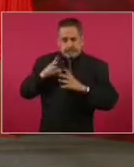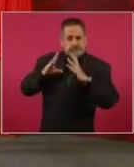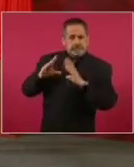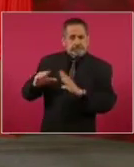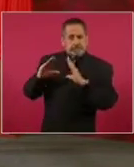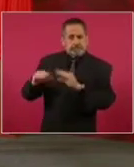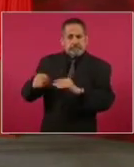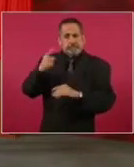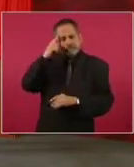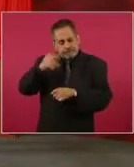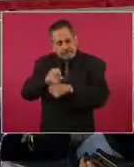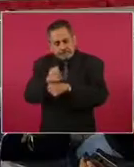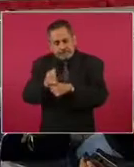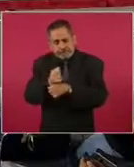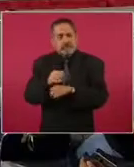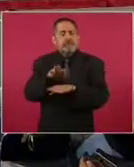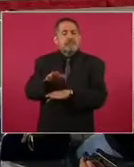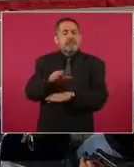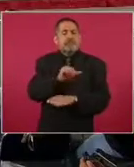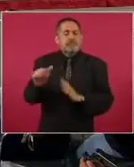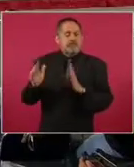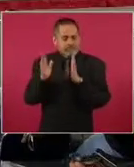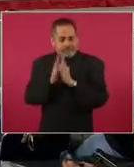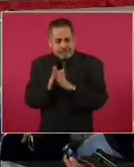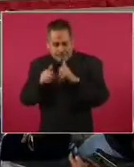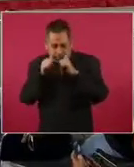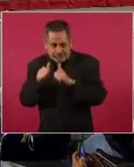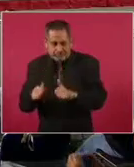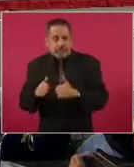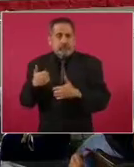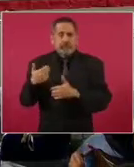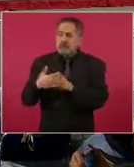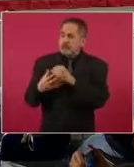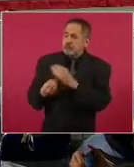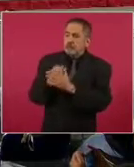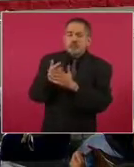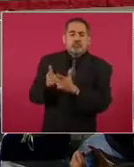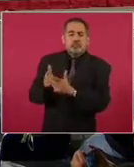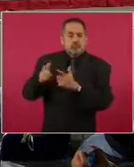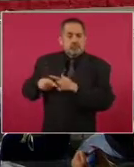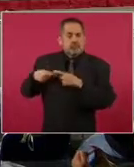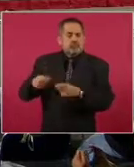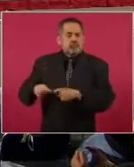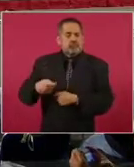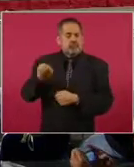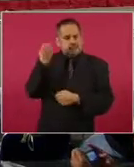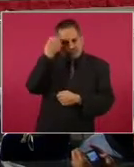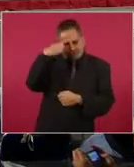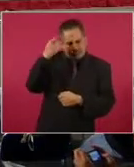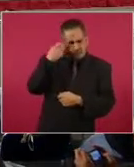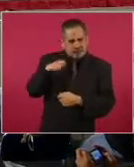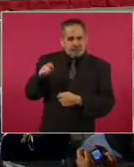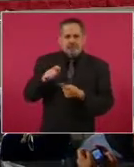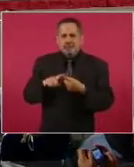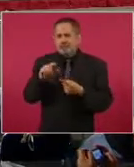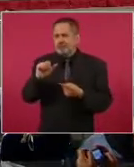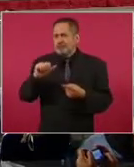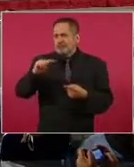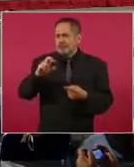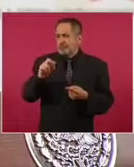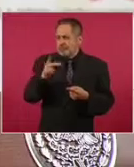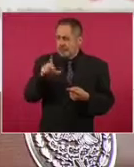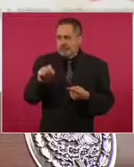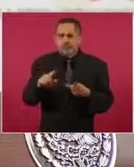masivo, particularmente con una nueva generación de peritos forenses, antropólogos, médicos